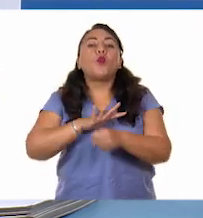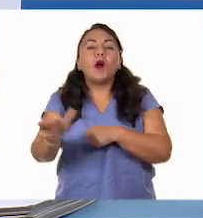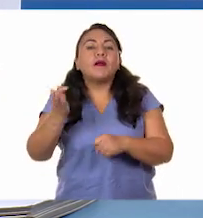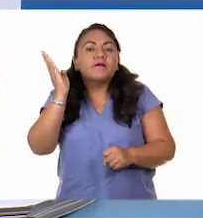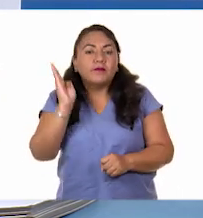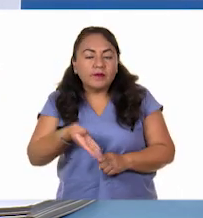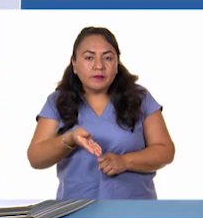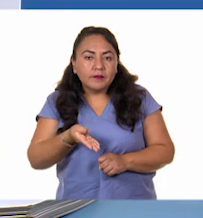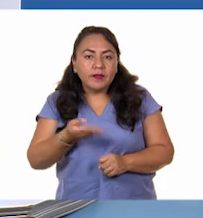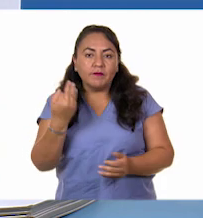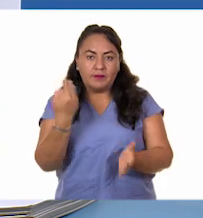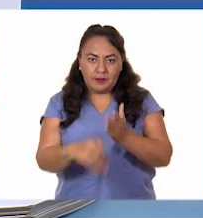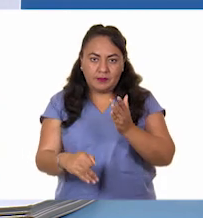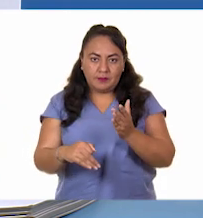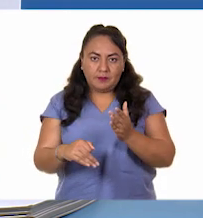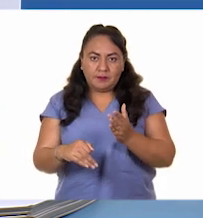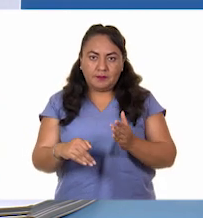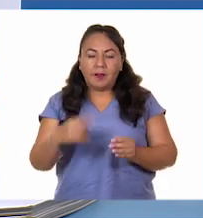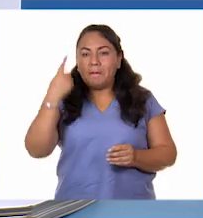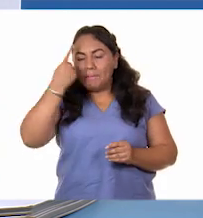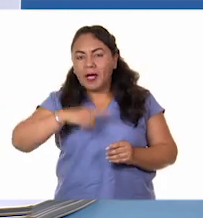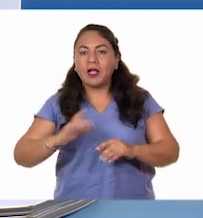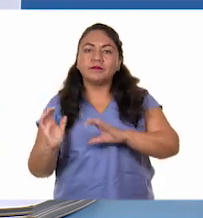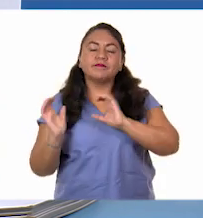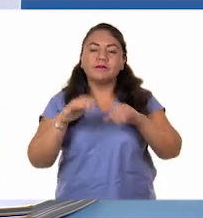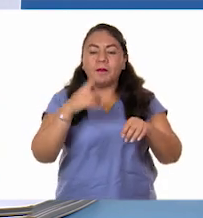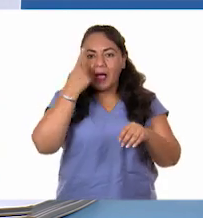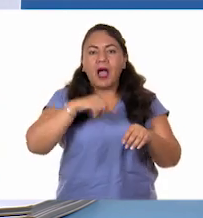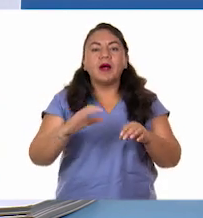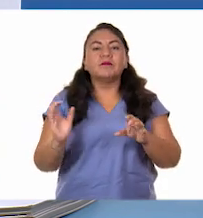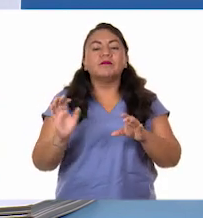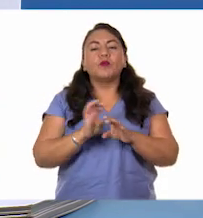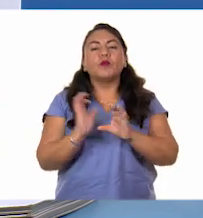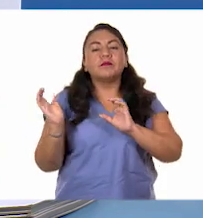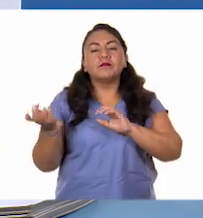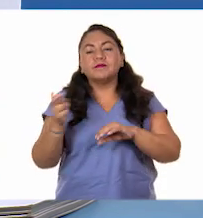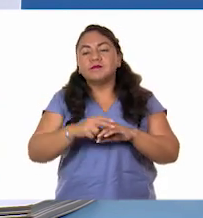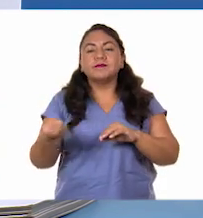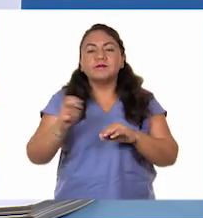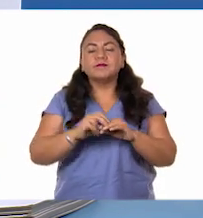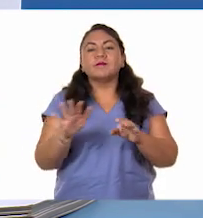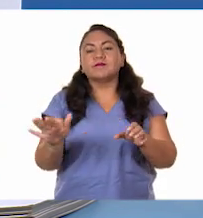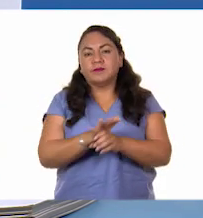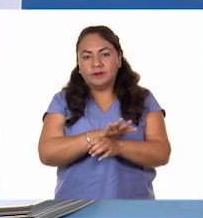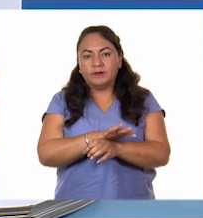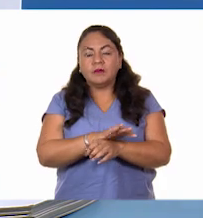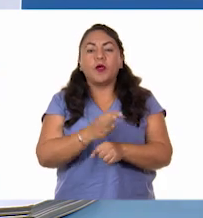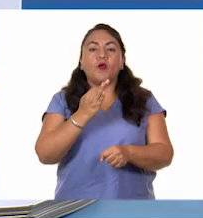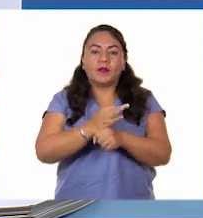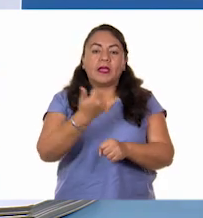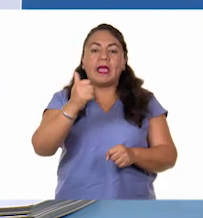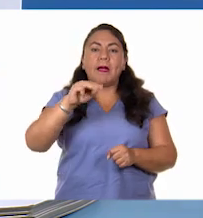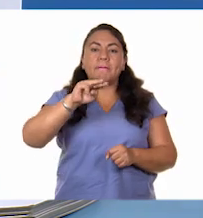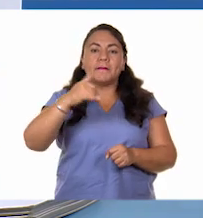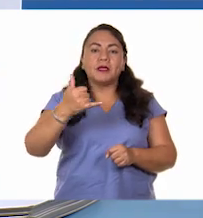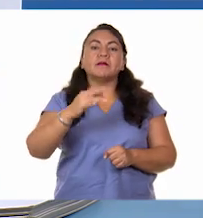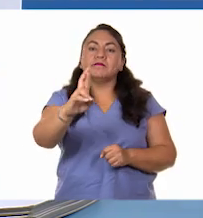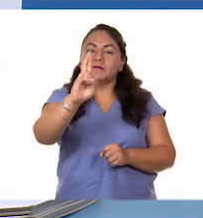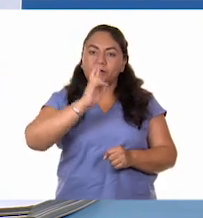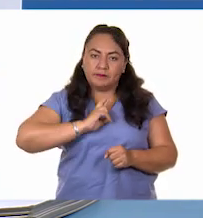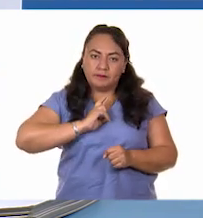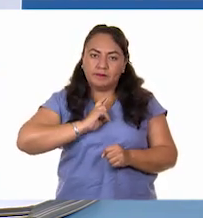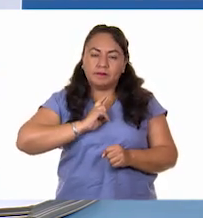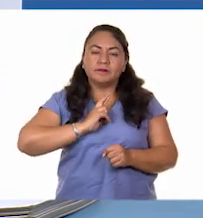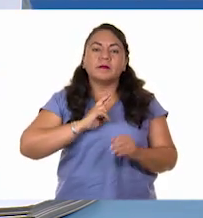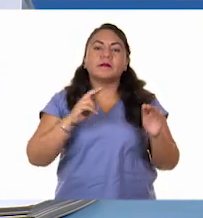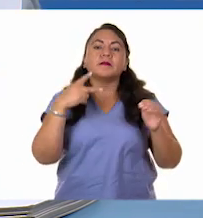fracción falta para que se llene? Esta pregunta nos la tiene que responder Yami desde casa. A